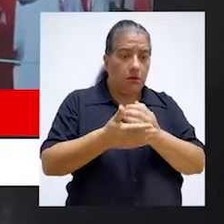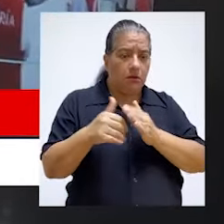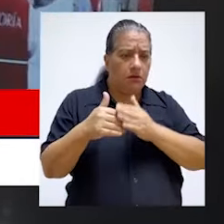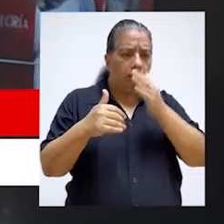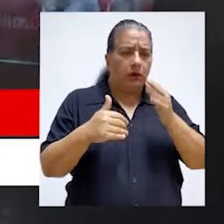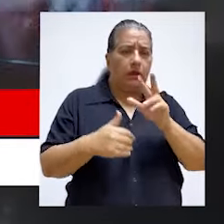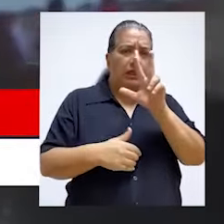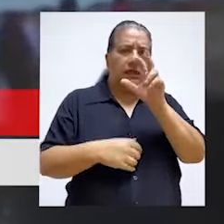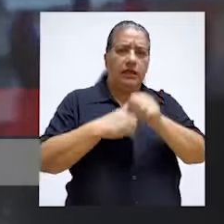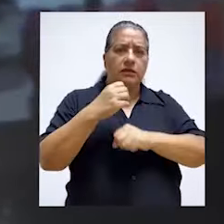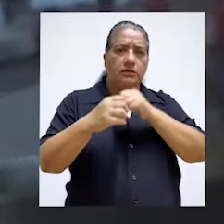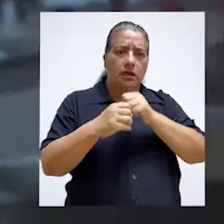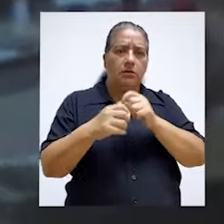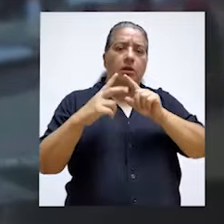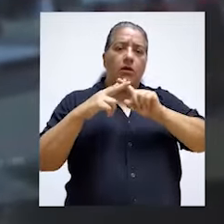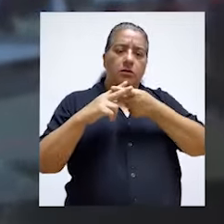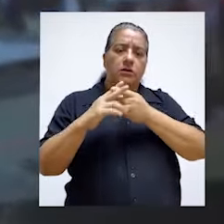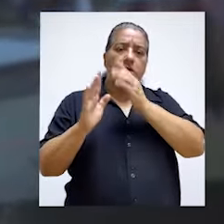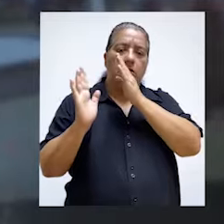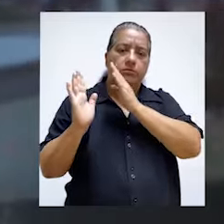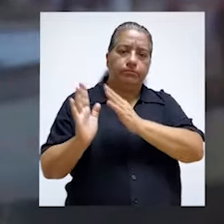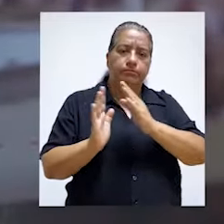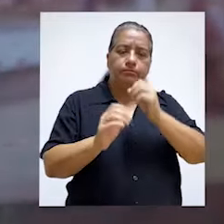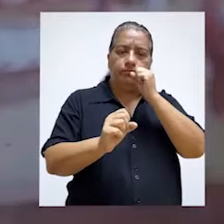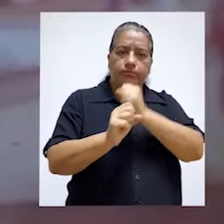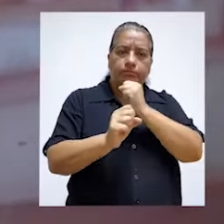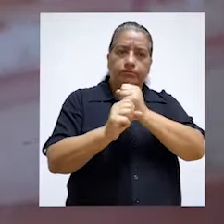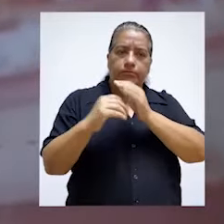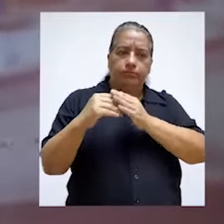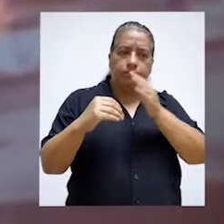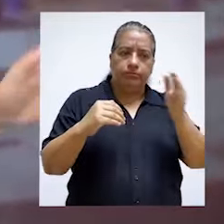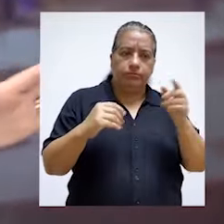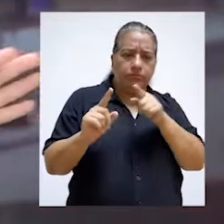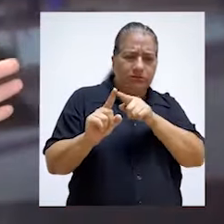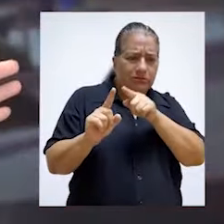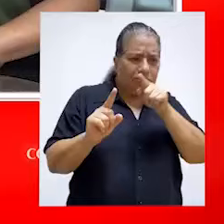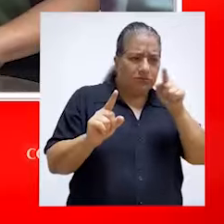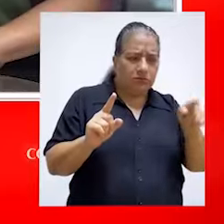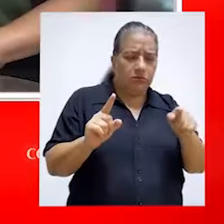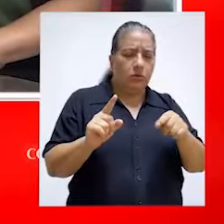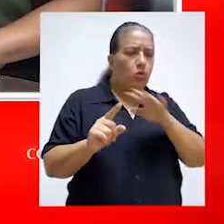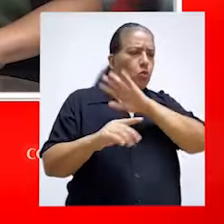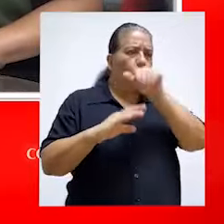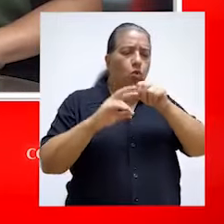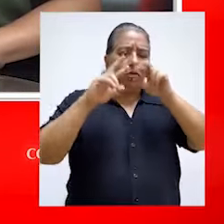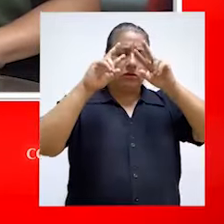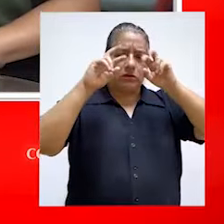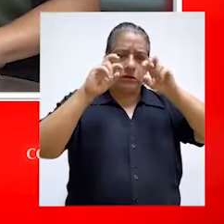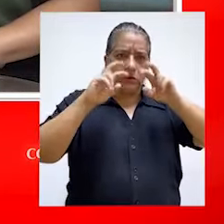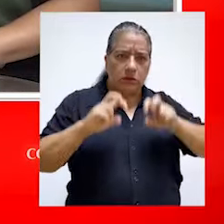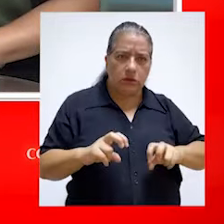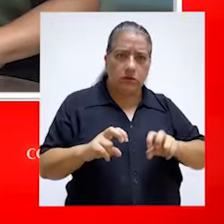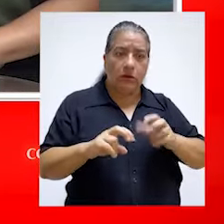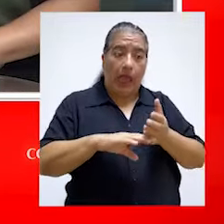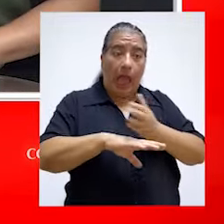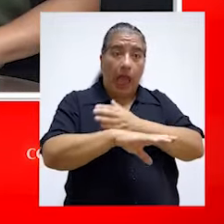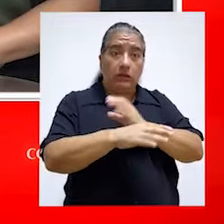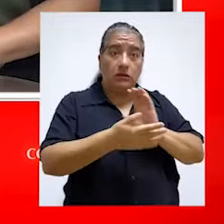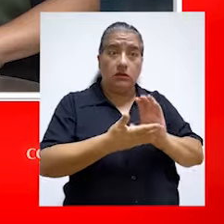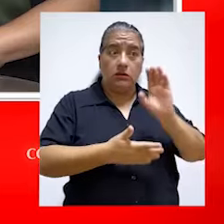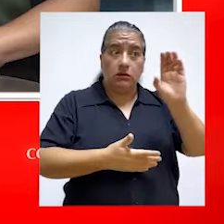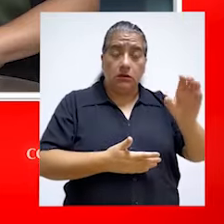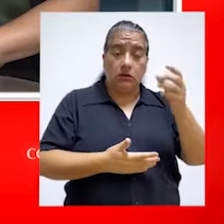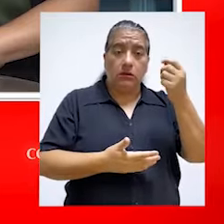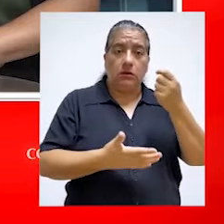de preinversión que sirvieron para declarar ese proyecto viable, ya no sirven. ¿Qué años pasados? Exacto. Tienen que volverse a